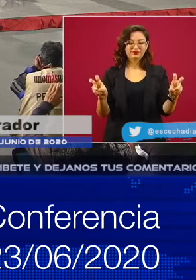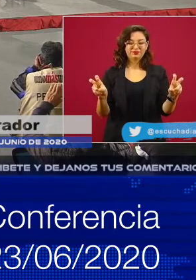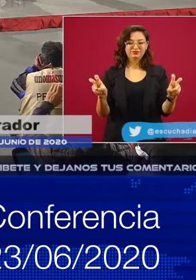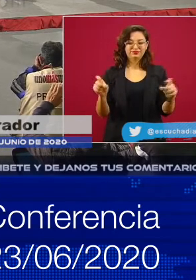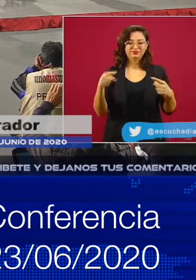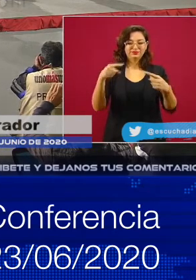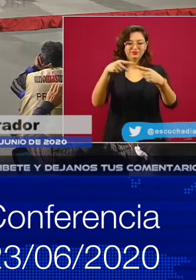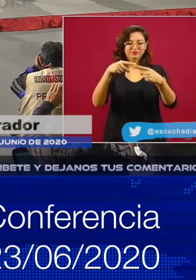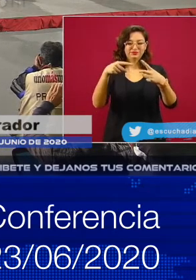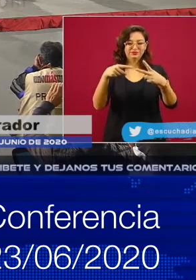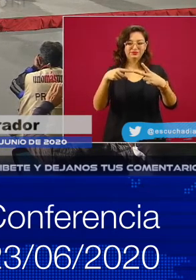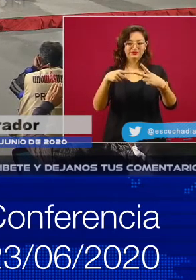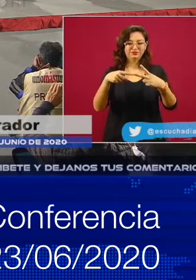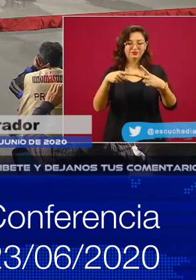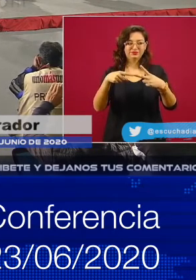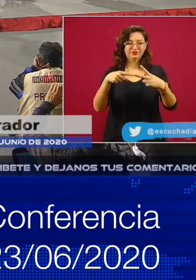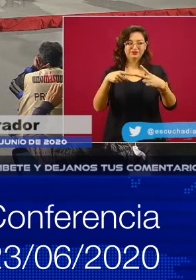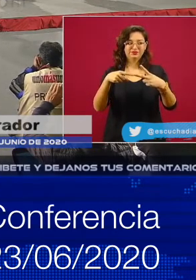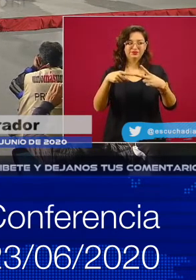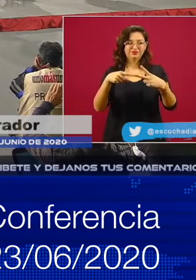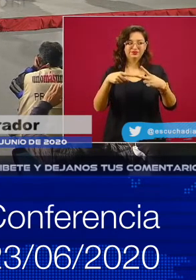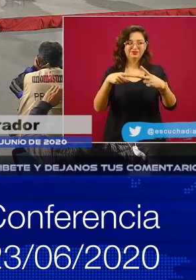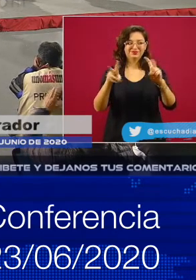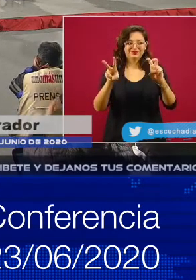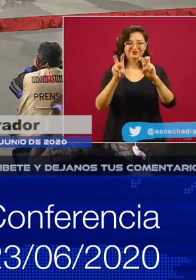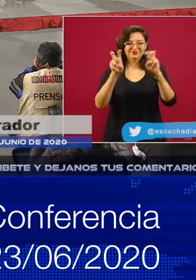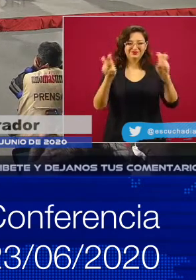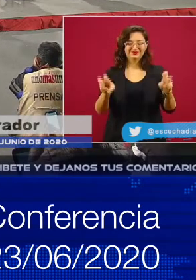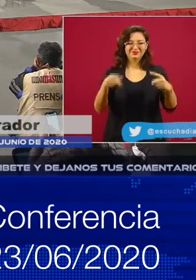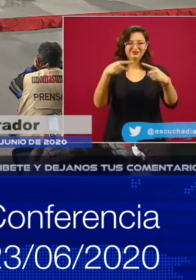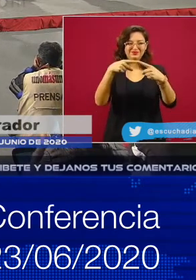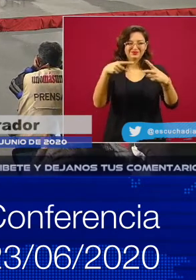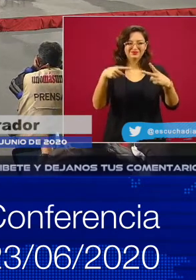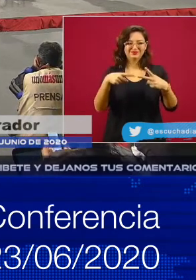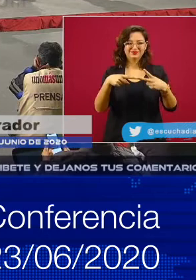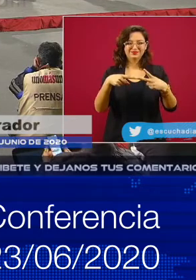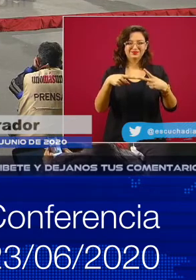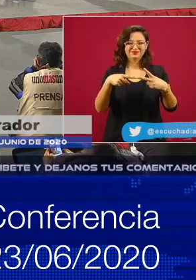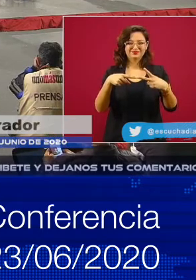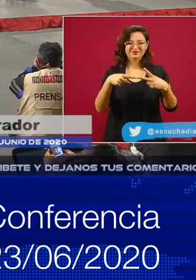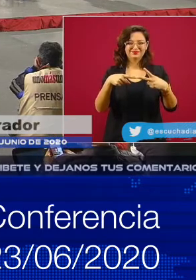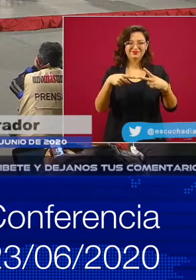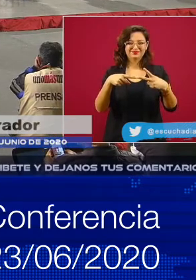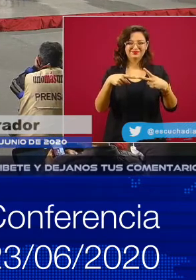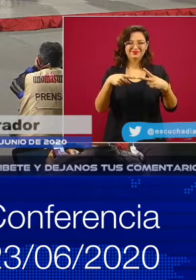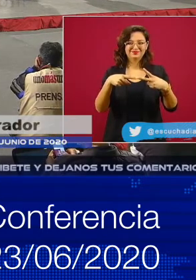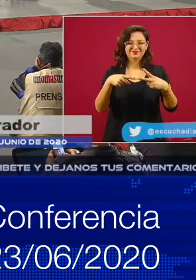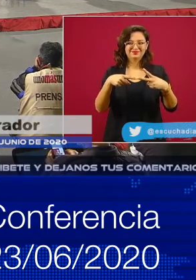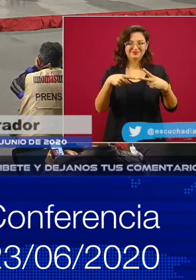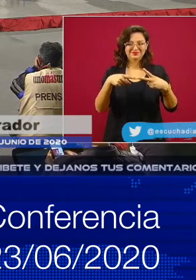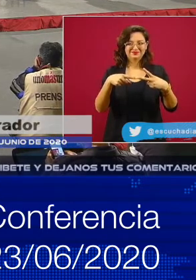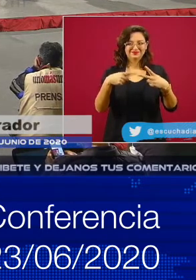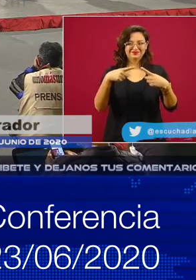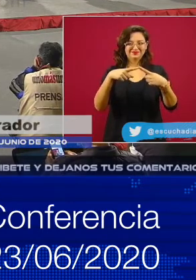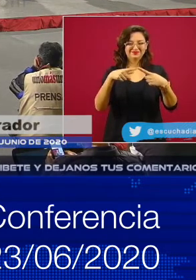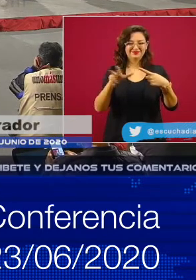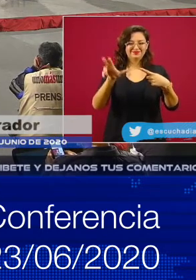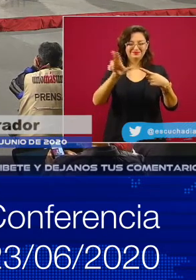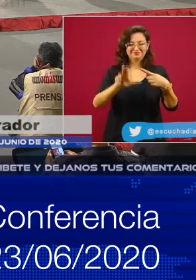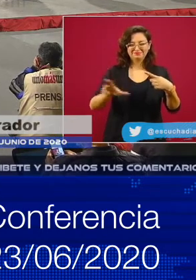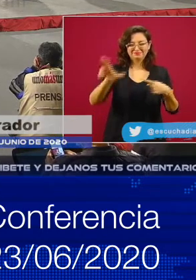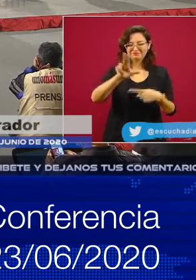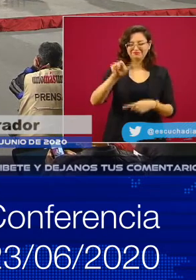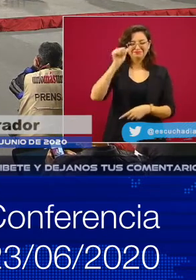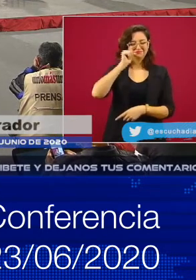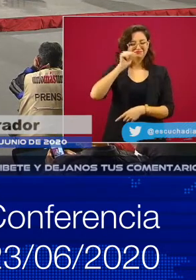dos temas como todos los martes vamos